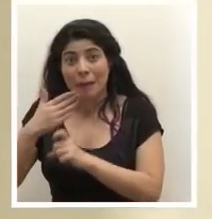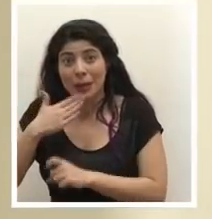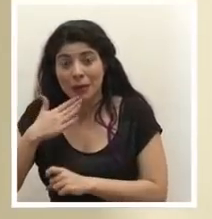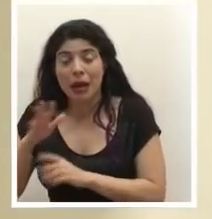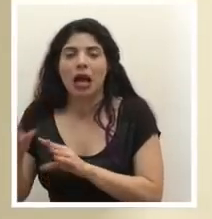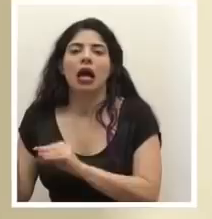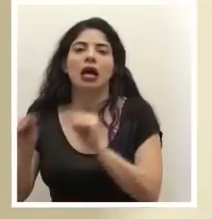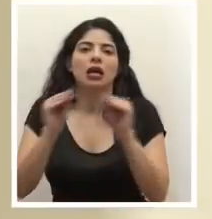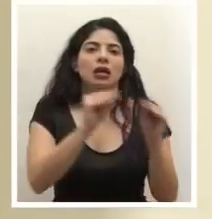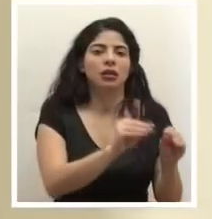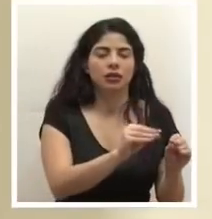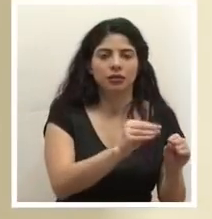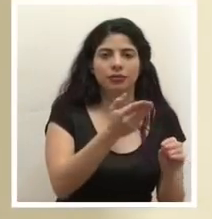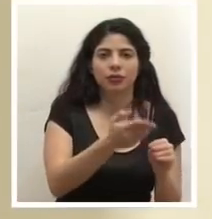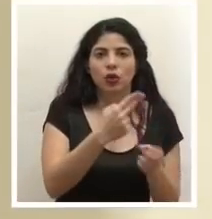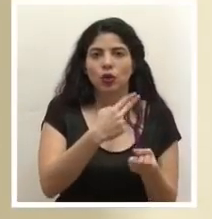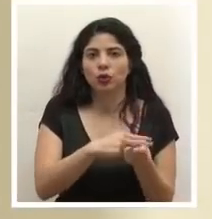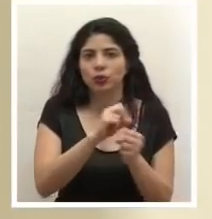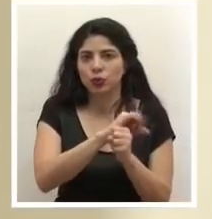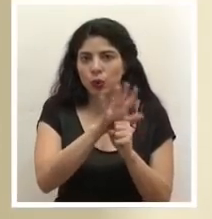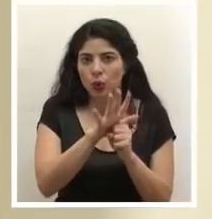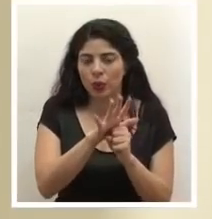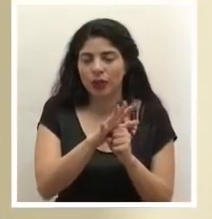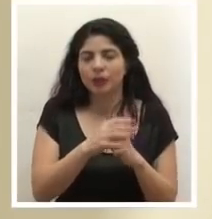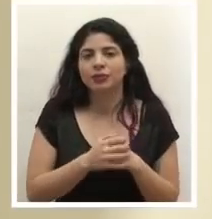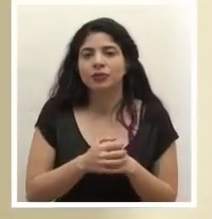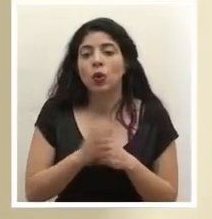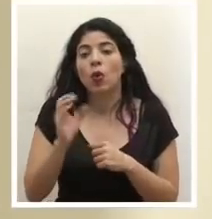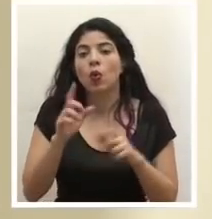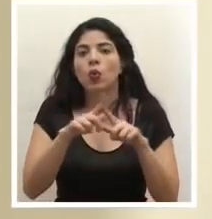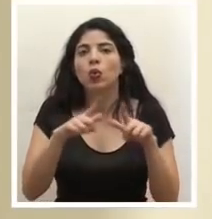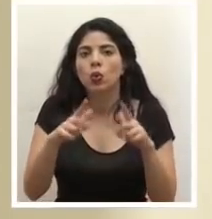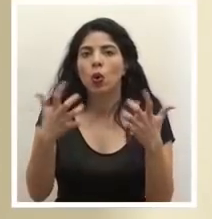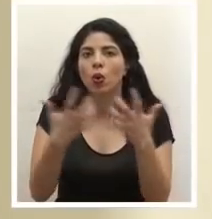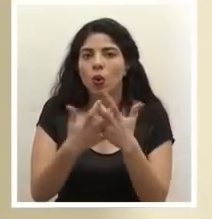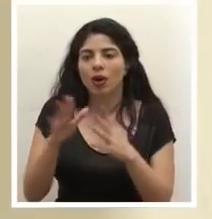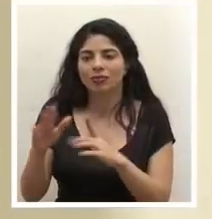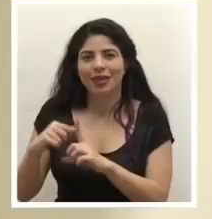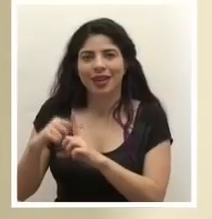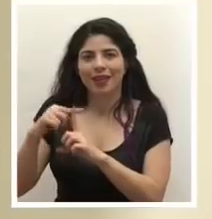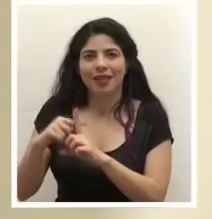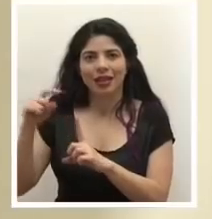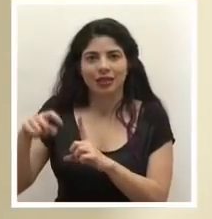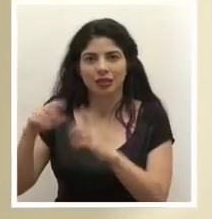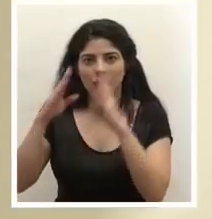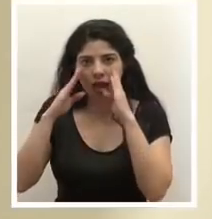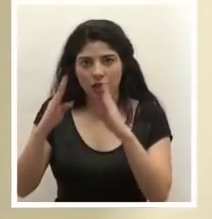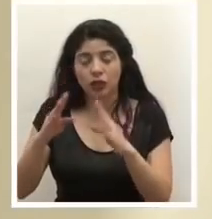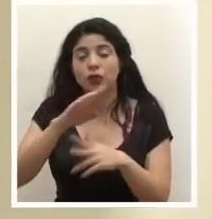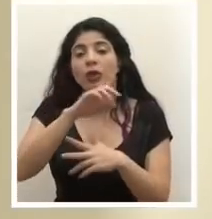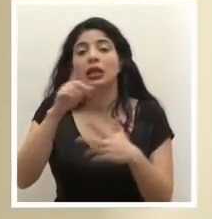trasladarlo a el SEACO, a un lugar acorde a su nivel de complejidad. Y luego hay